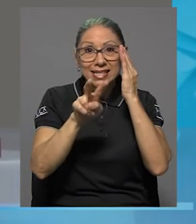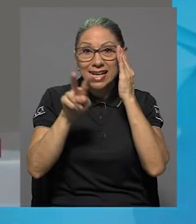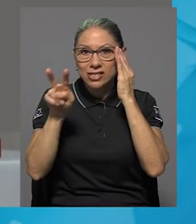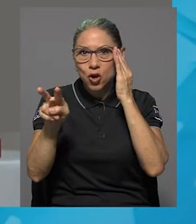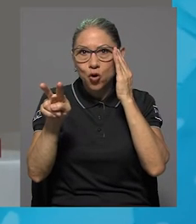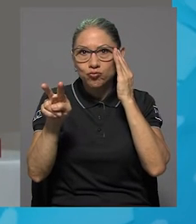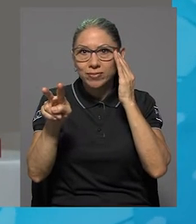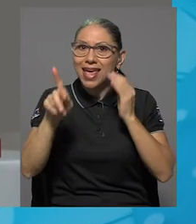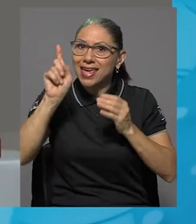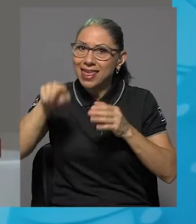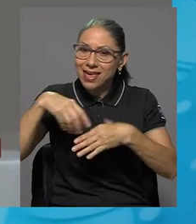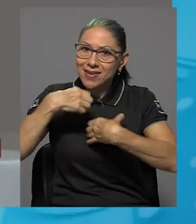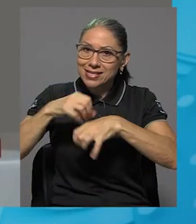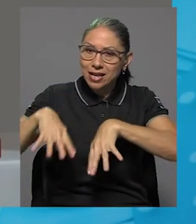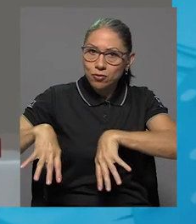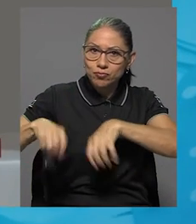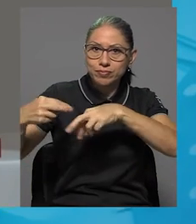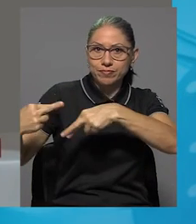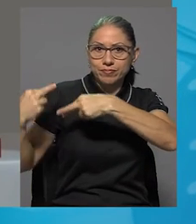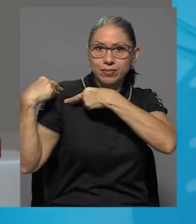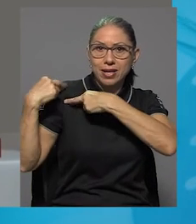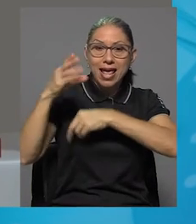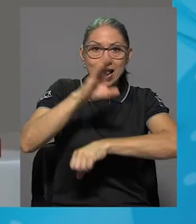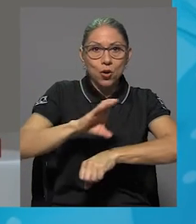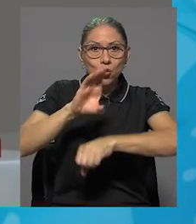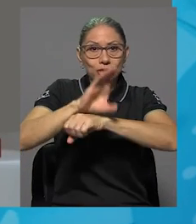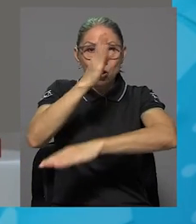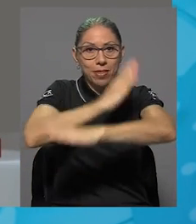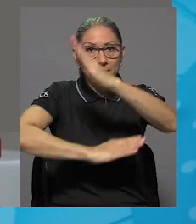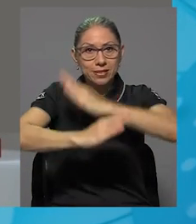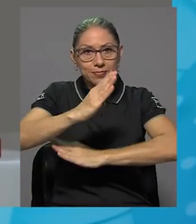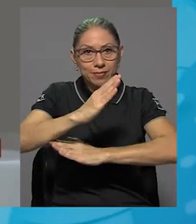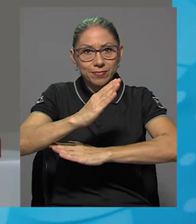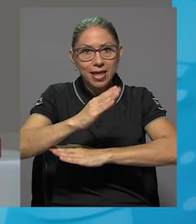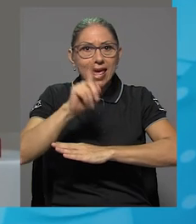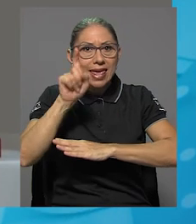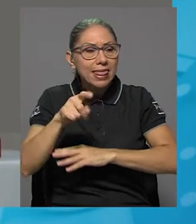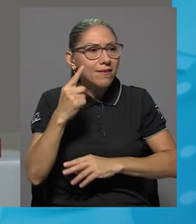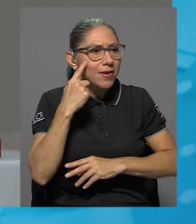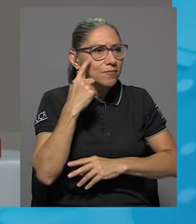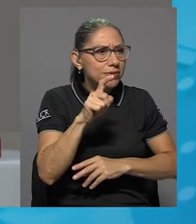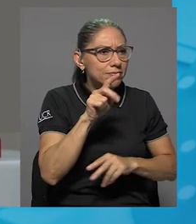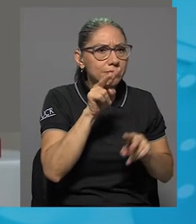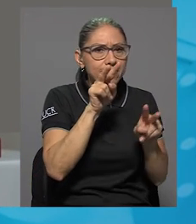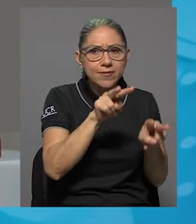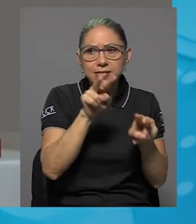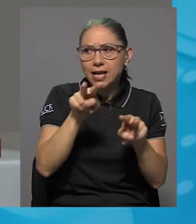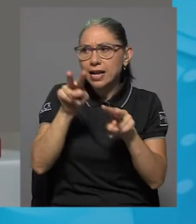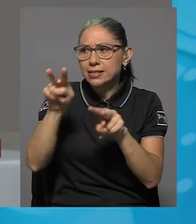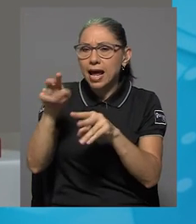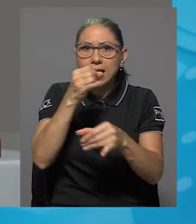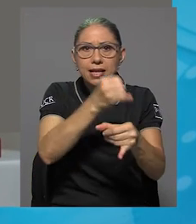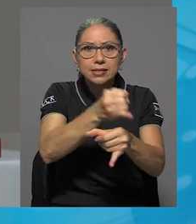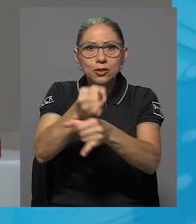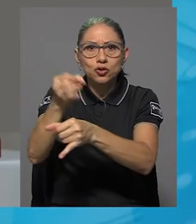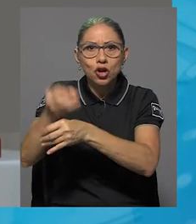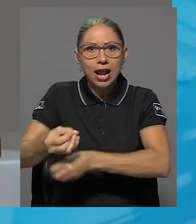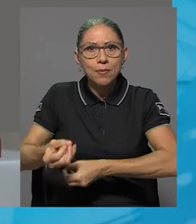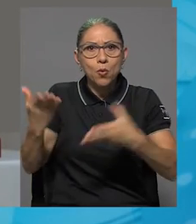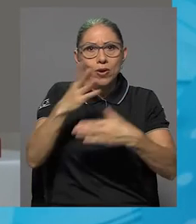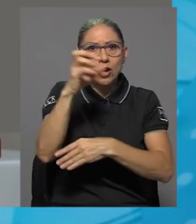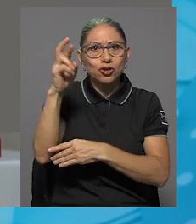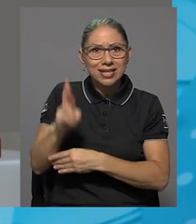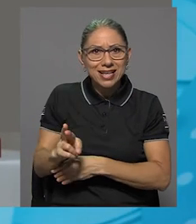Discapacidad de fiscalizar a la institucionalidad pública costarricense en esa oferta de